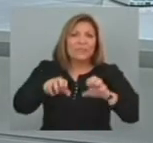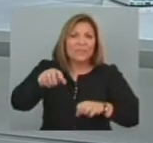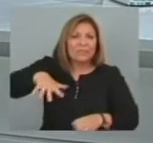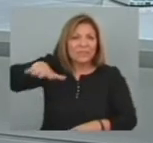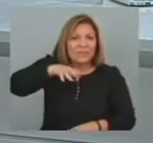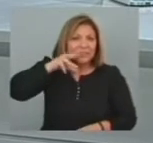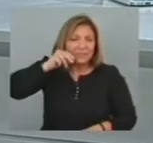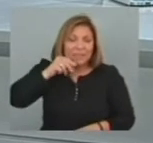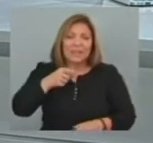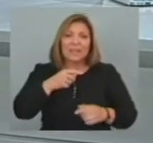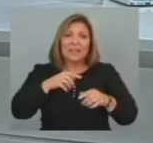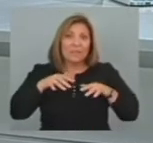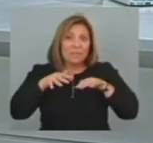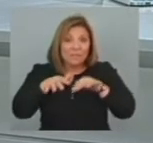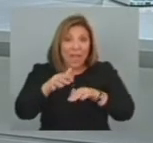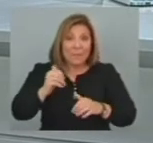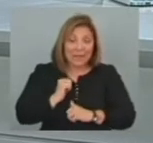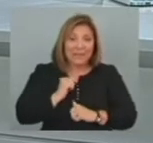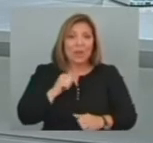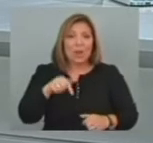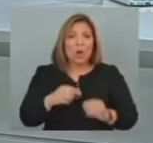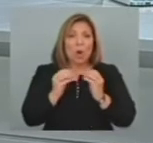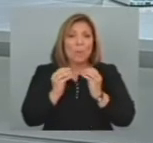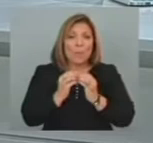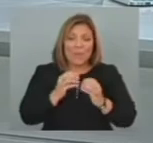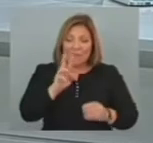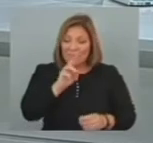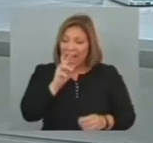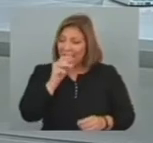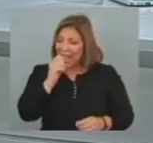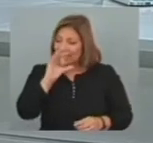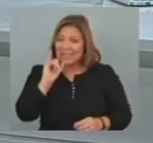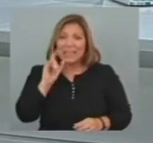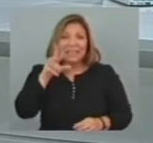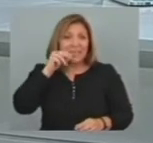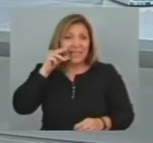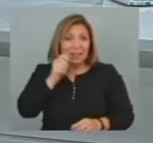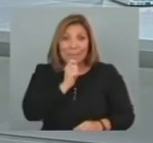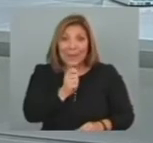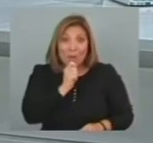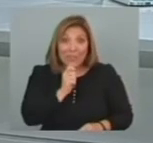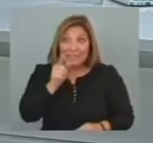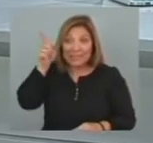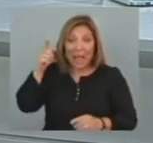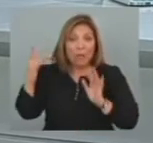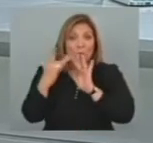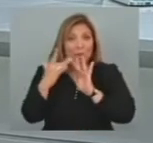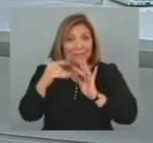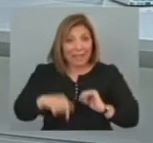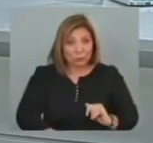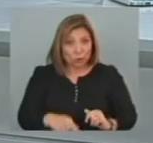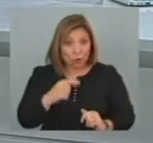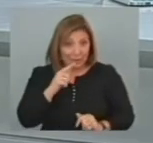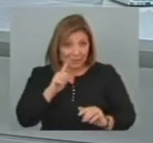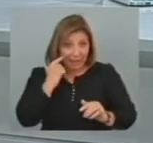militar InfoTNU se comunicó con Bazar Barassi, periodista sirio de ISPA TV Barassi relató su